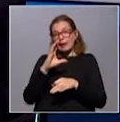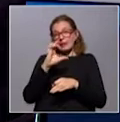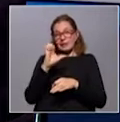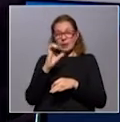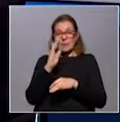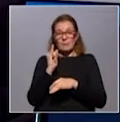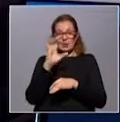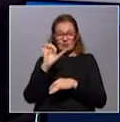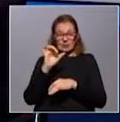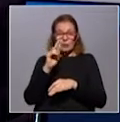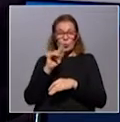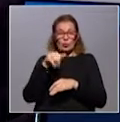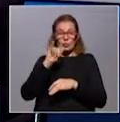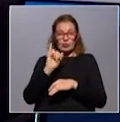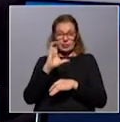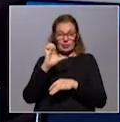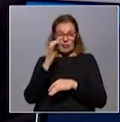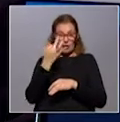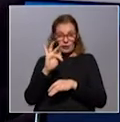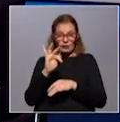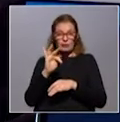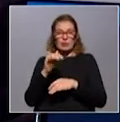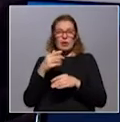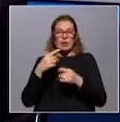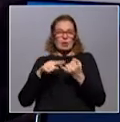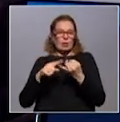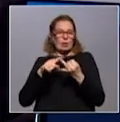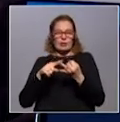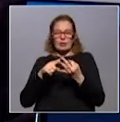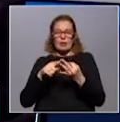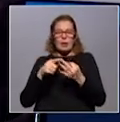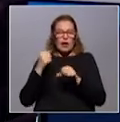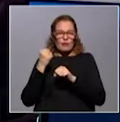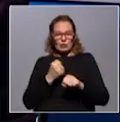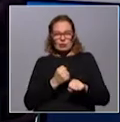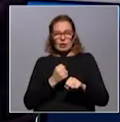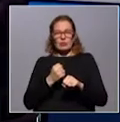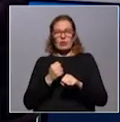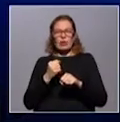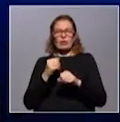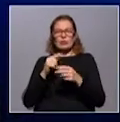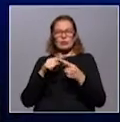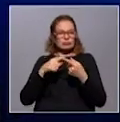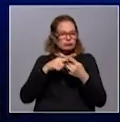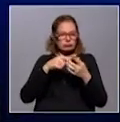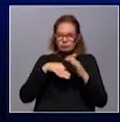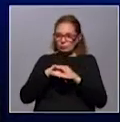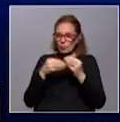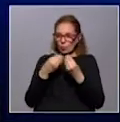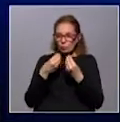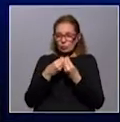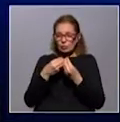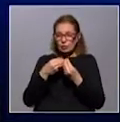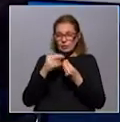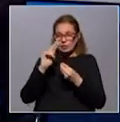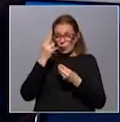está UNICEF, está UNITAIS, está Un Welcome Trust, está la Fundación Vila Melinda Gates, etc. ¿Y usted dice que a Uruguay le van a